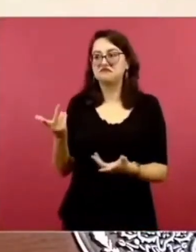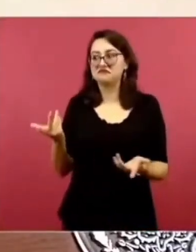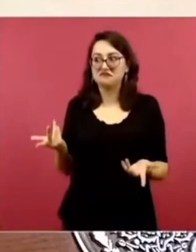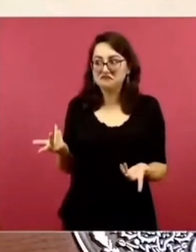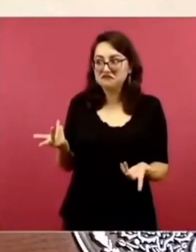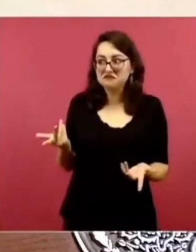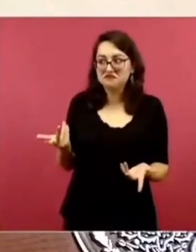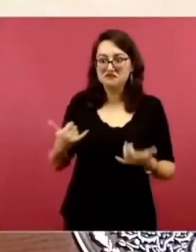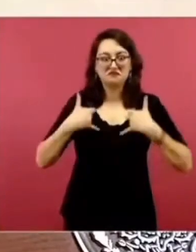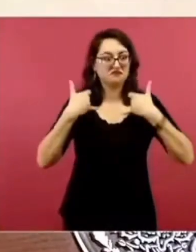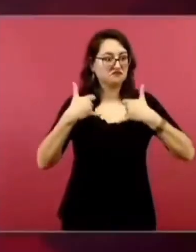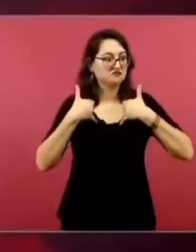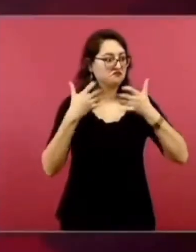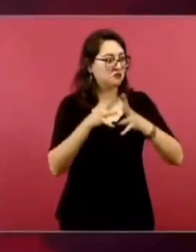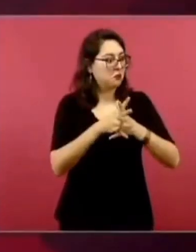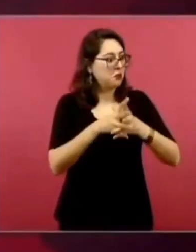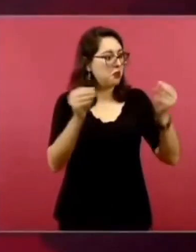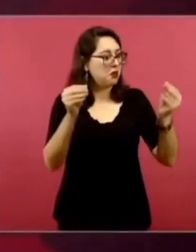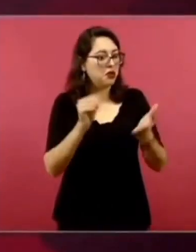¿encontramos a los jóvenes?